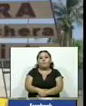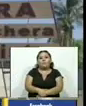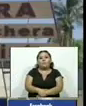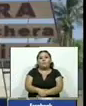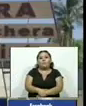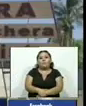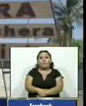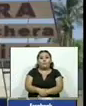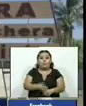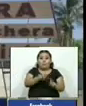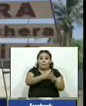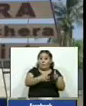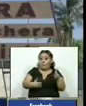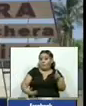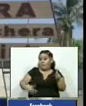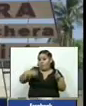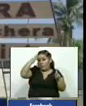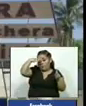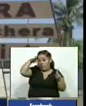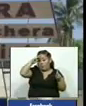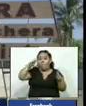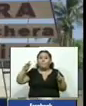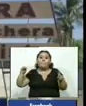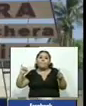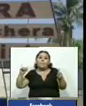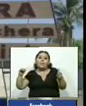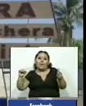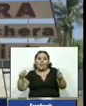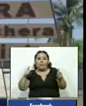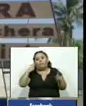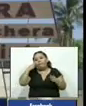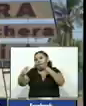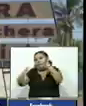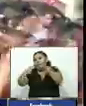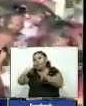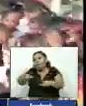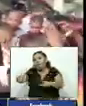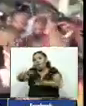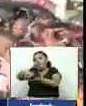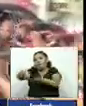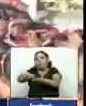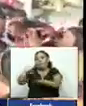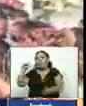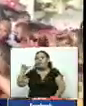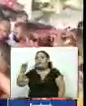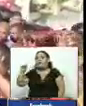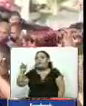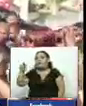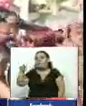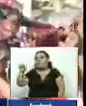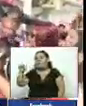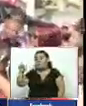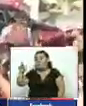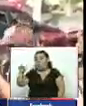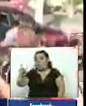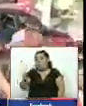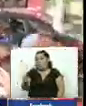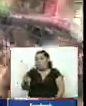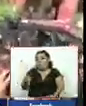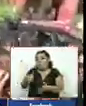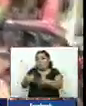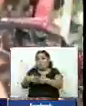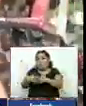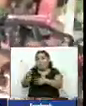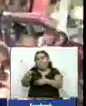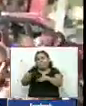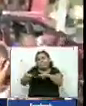El presidente cubano Miguel Díaz-Canel visitó Caimanera ciudad que se encuentra a las puertas de la base naval estadounidense en